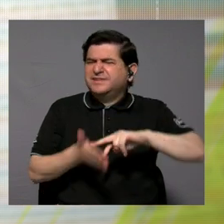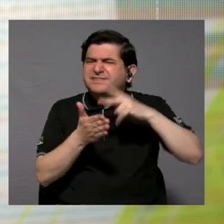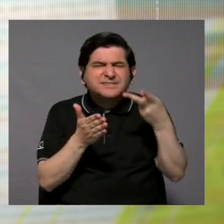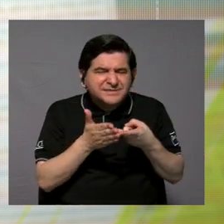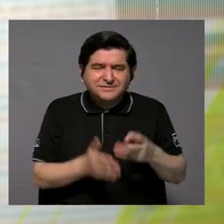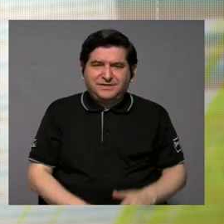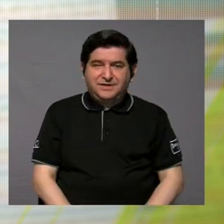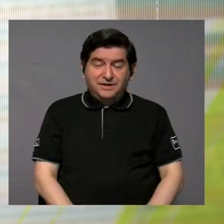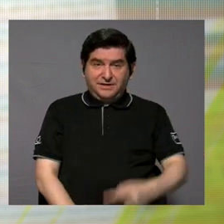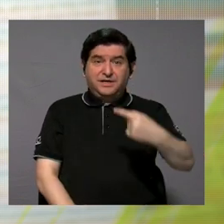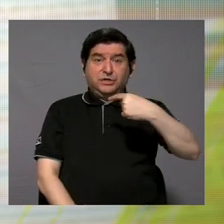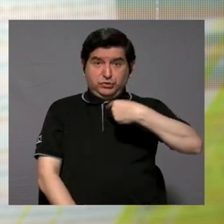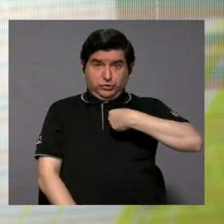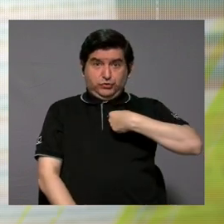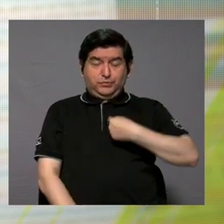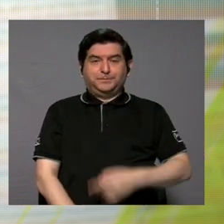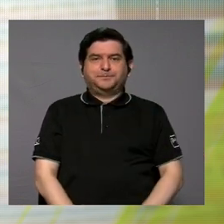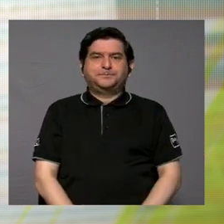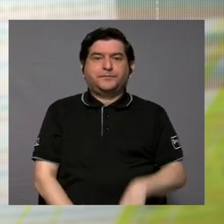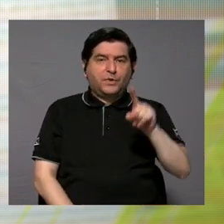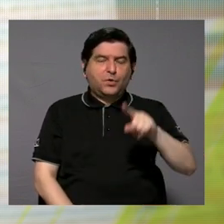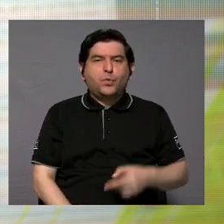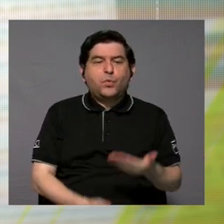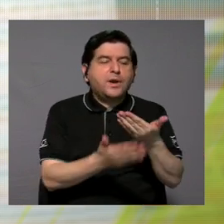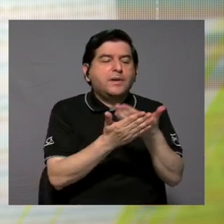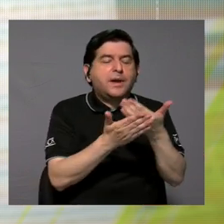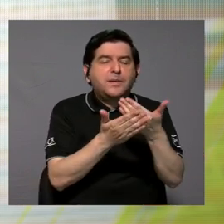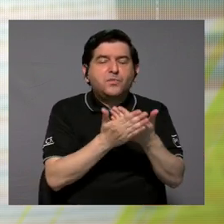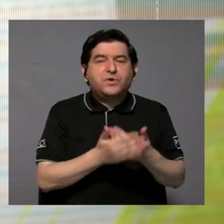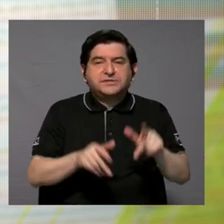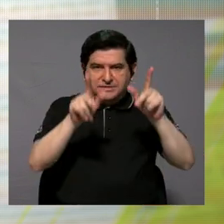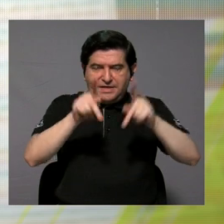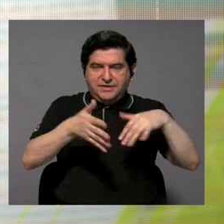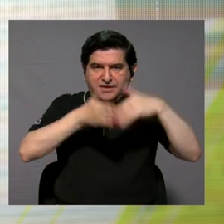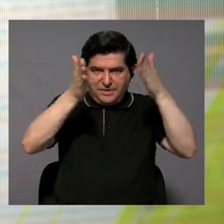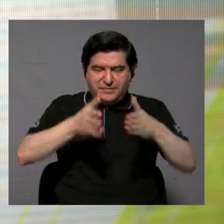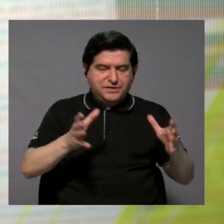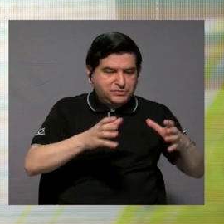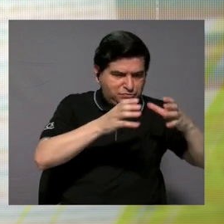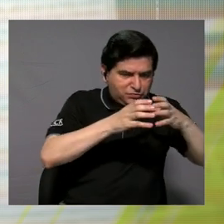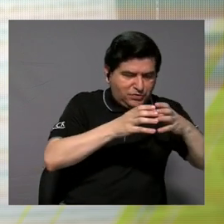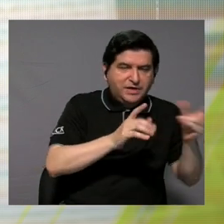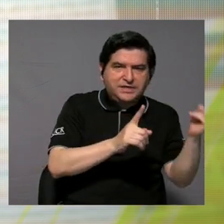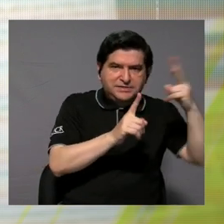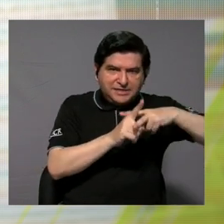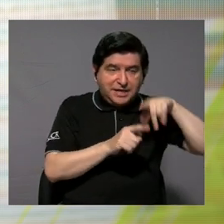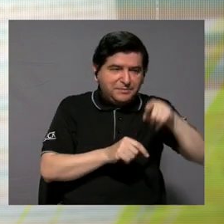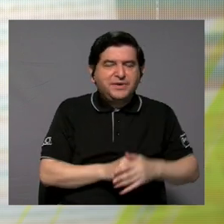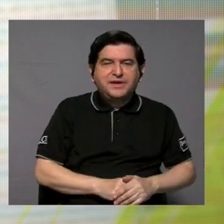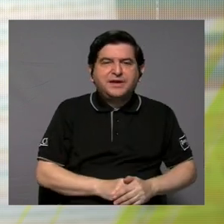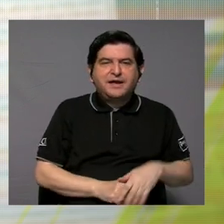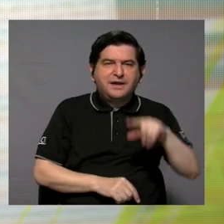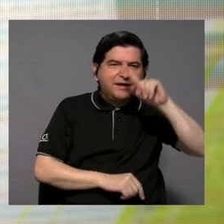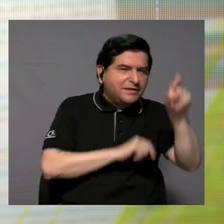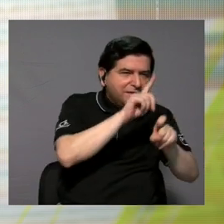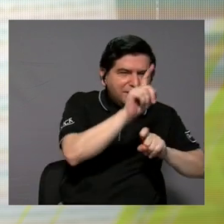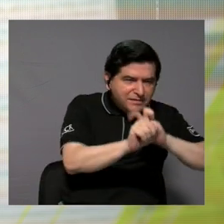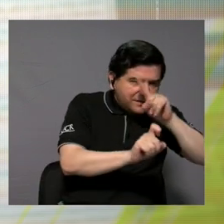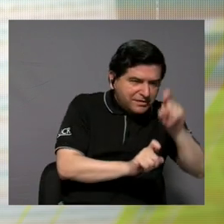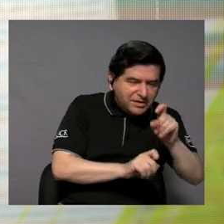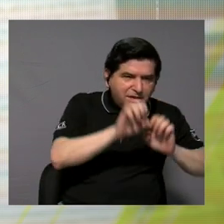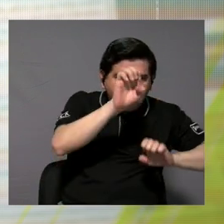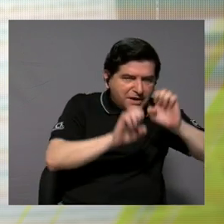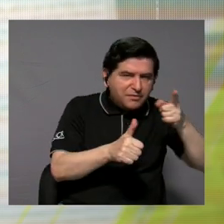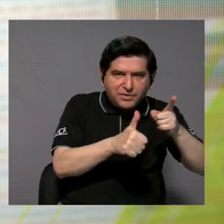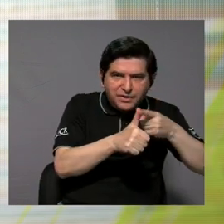a tomar una muestra representativa de estudiantes para poder aplicar esos ítems que se construyeron, ¿verdad? Y que